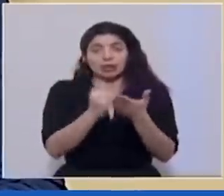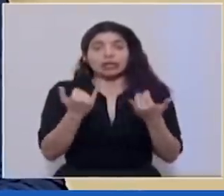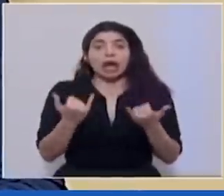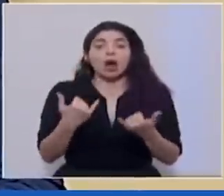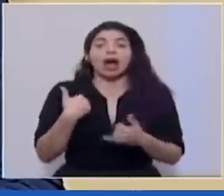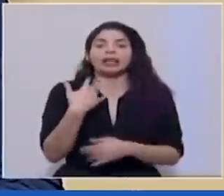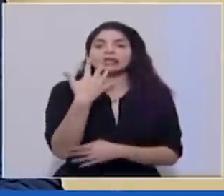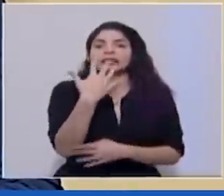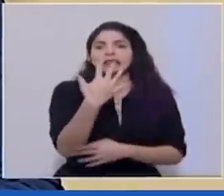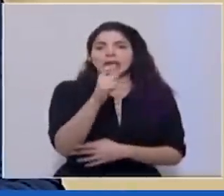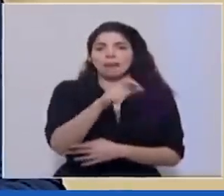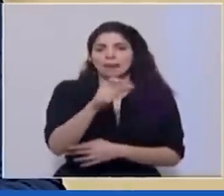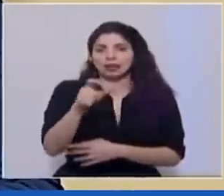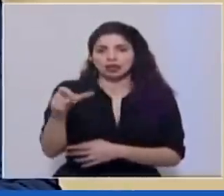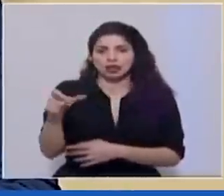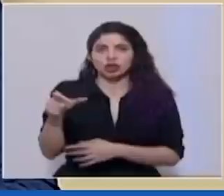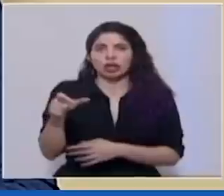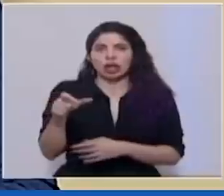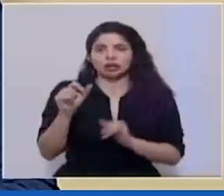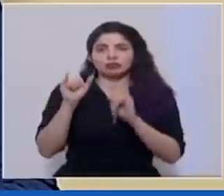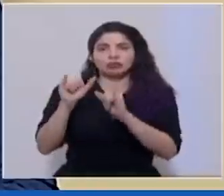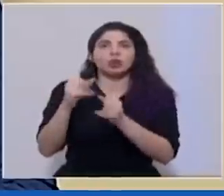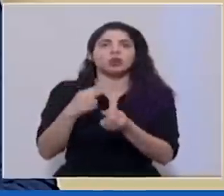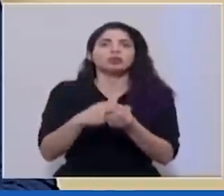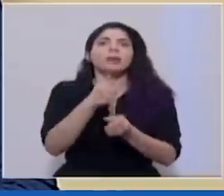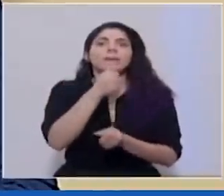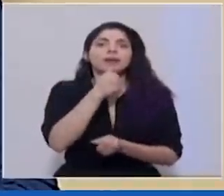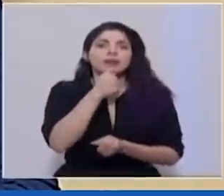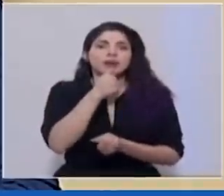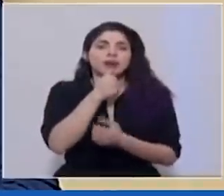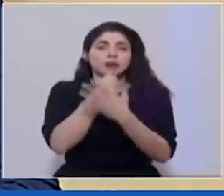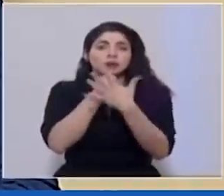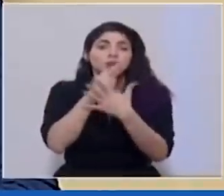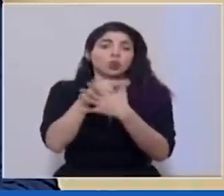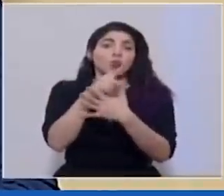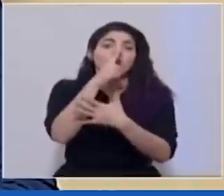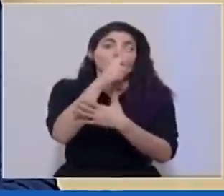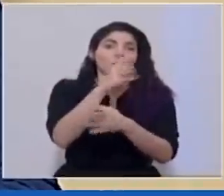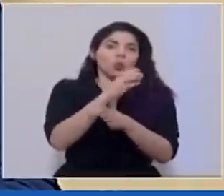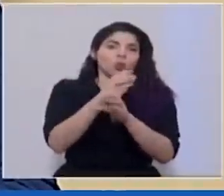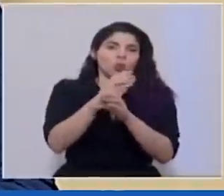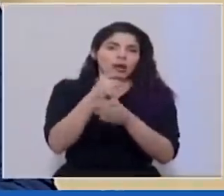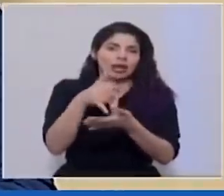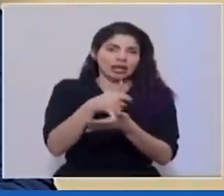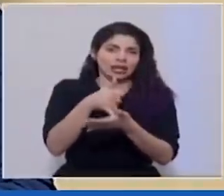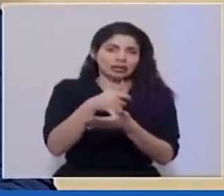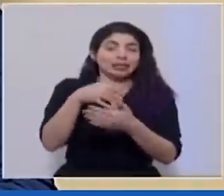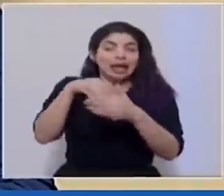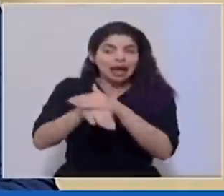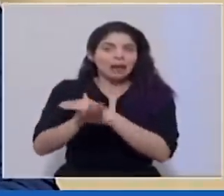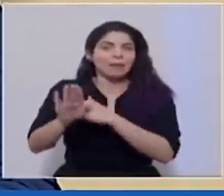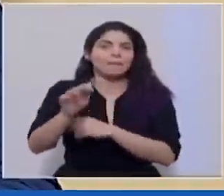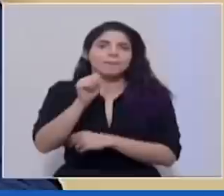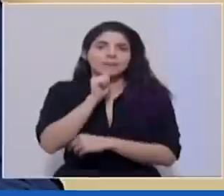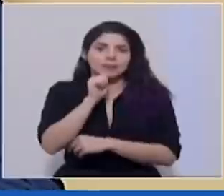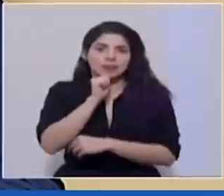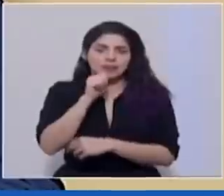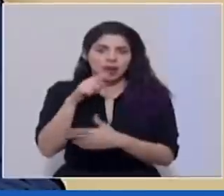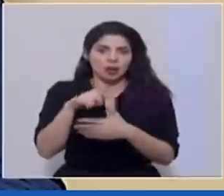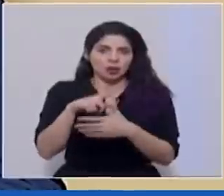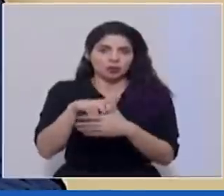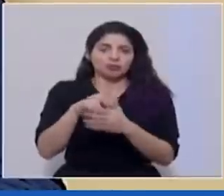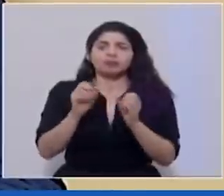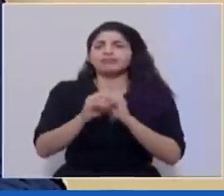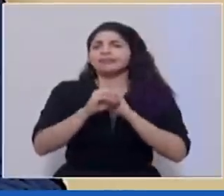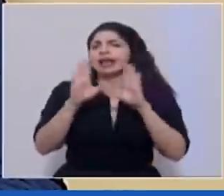cinco personas que están hospitalizadas en hospitales privados. Una de ellas está en cuidados intensivos dentro del sector privado y